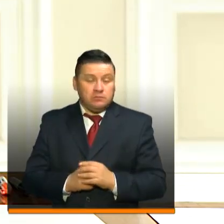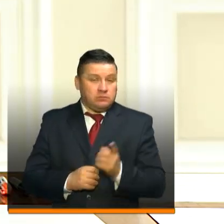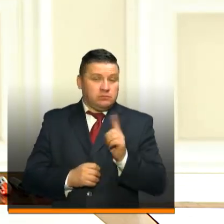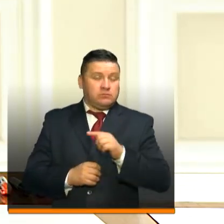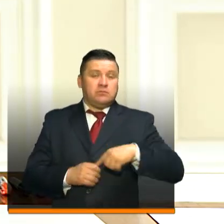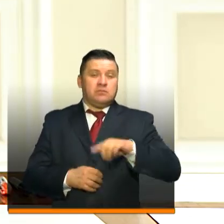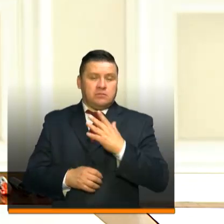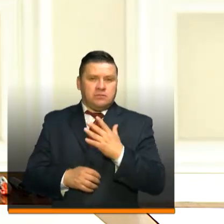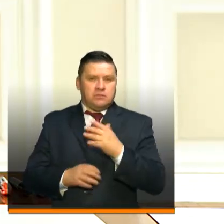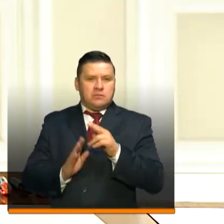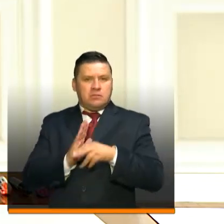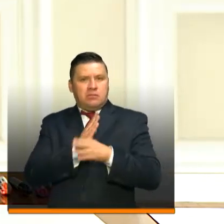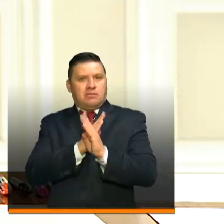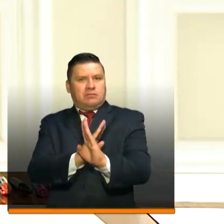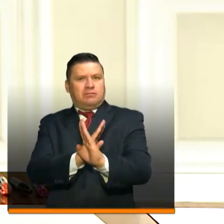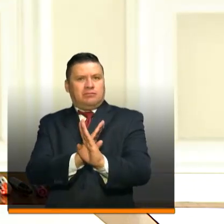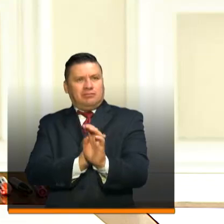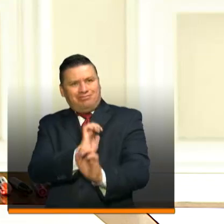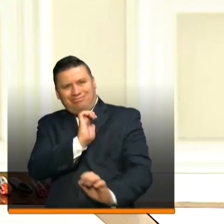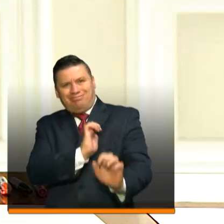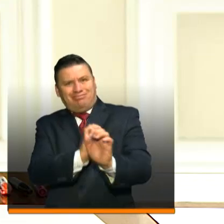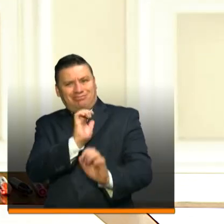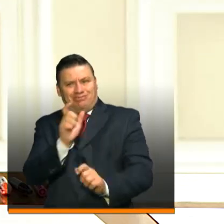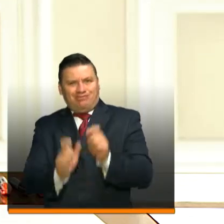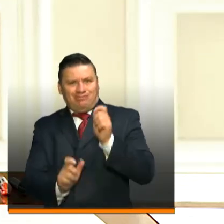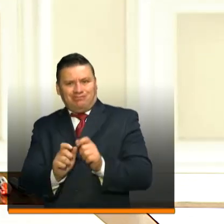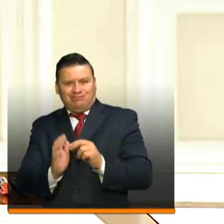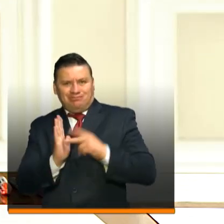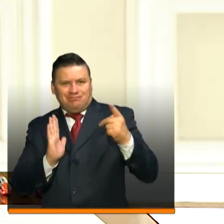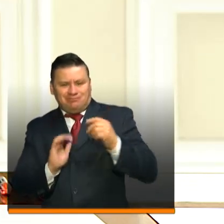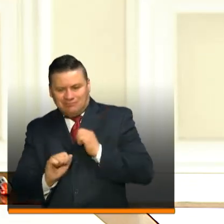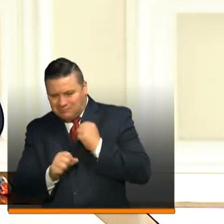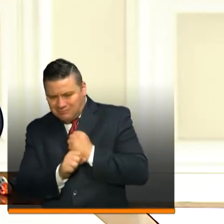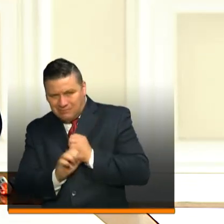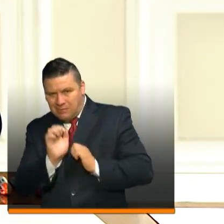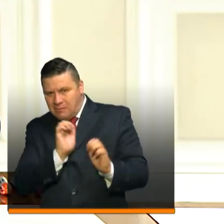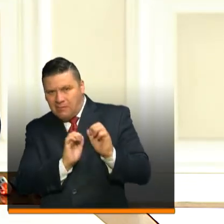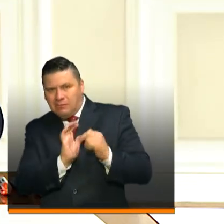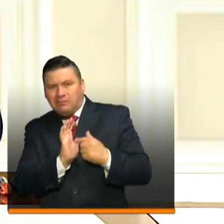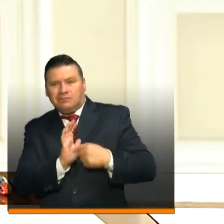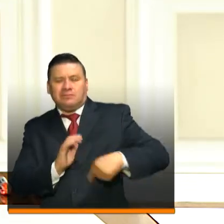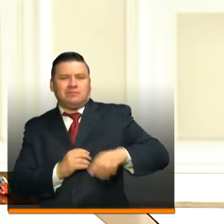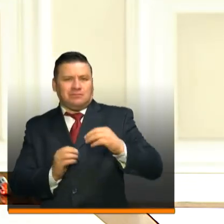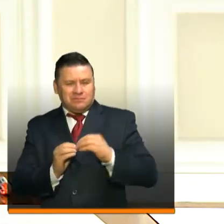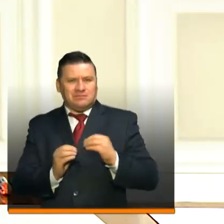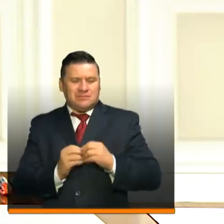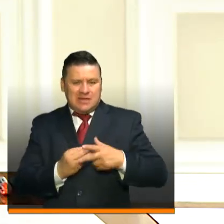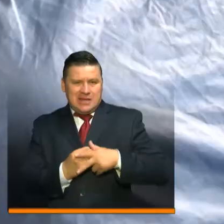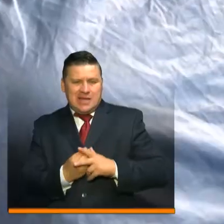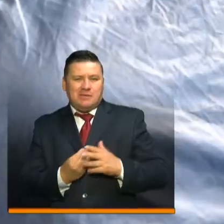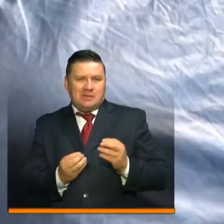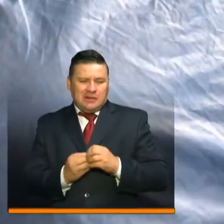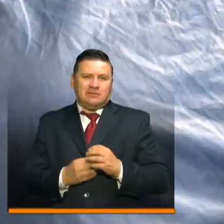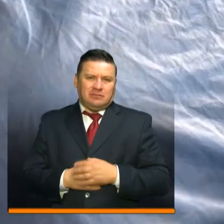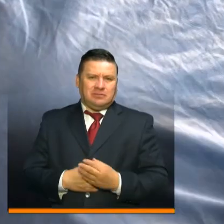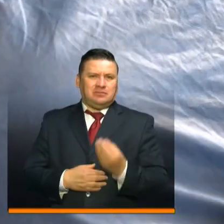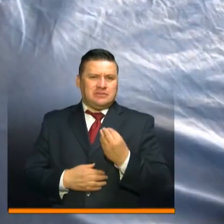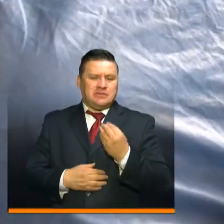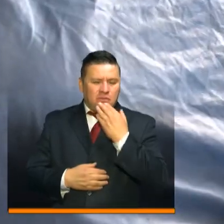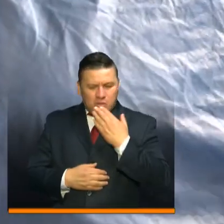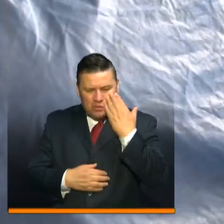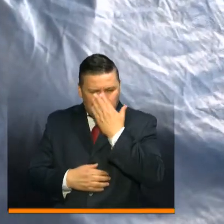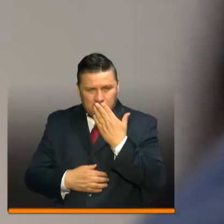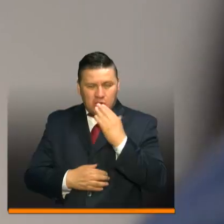también está el proteger y el reforzar a ese personal técnico, en que nosotros también tengamos más herramientas para hacer